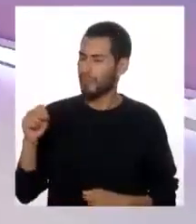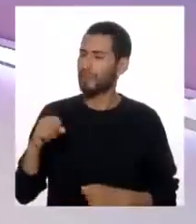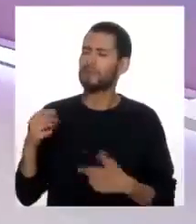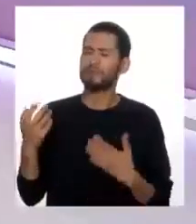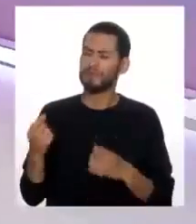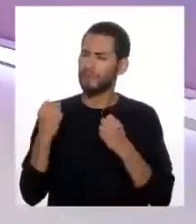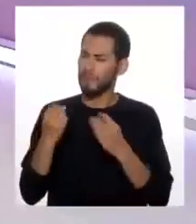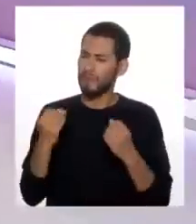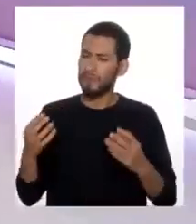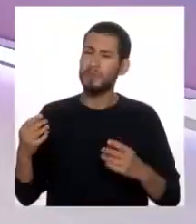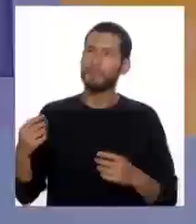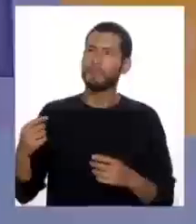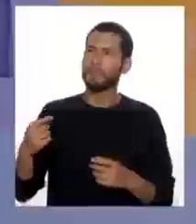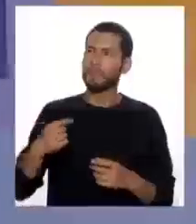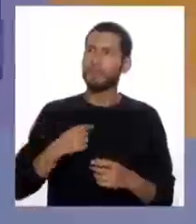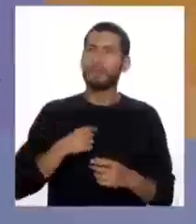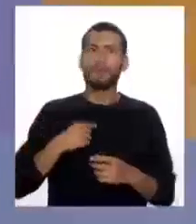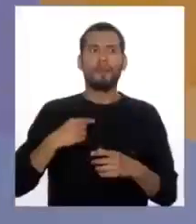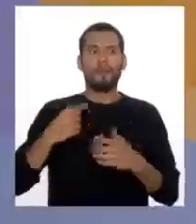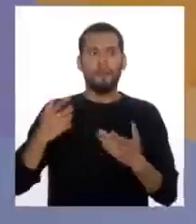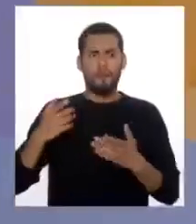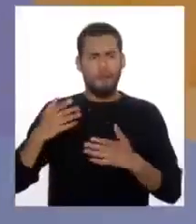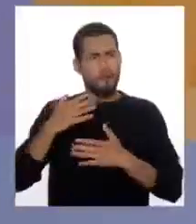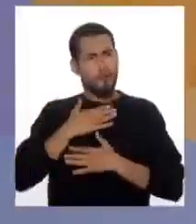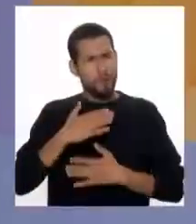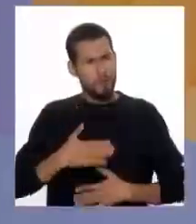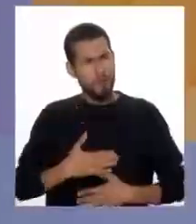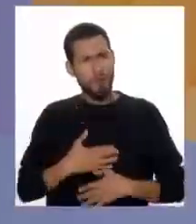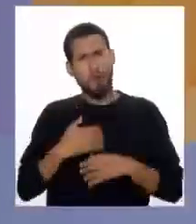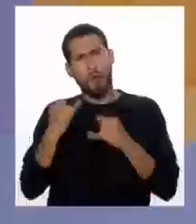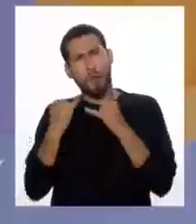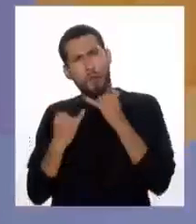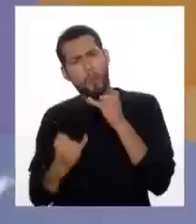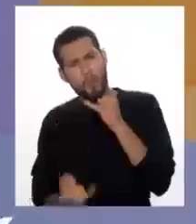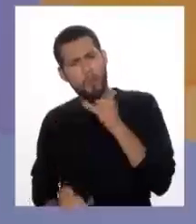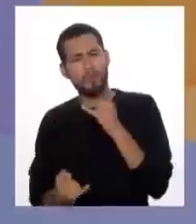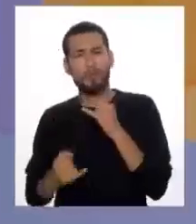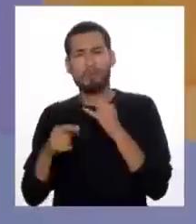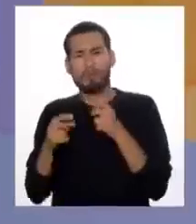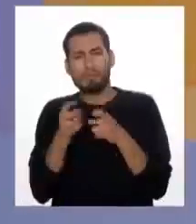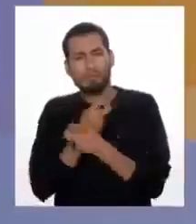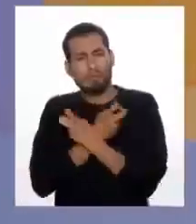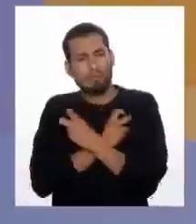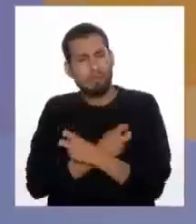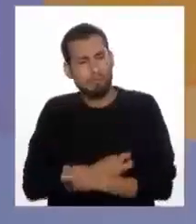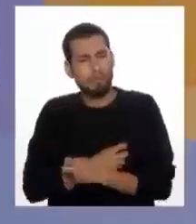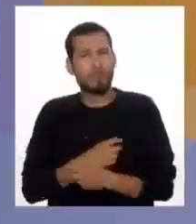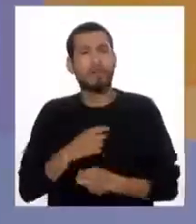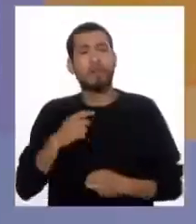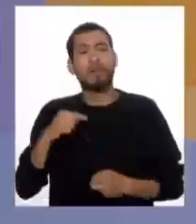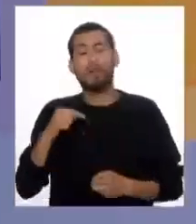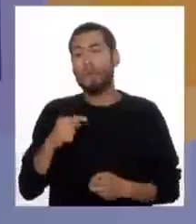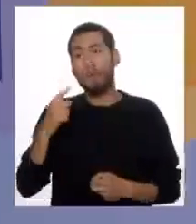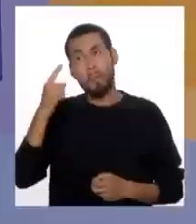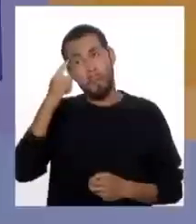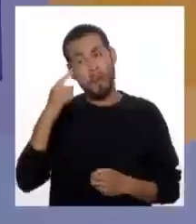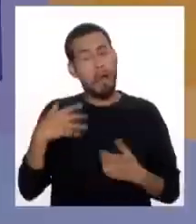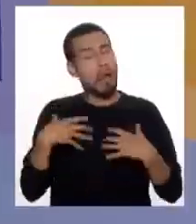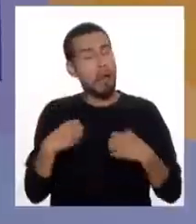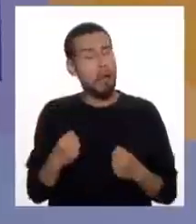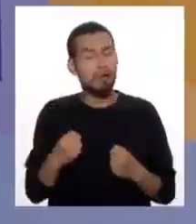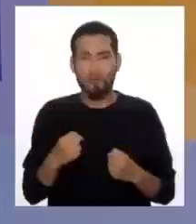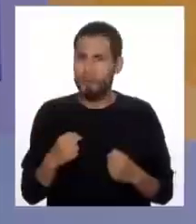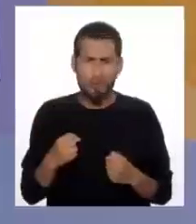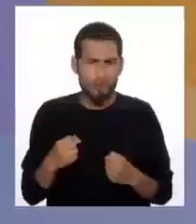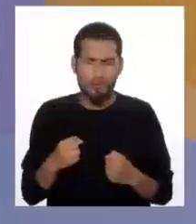Muchas veces hacemos el culto al cuerpo, a la delgadez casi esquelética, y ellos lo creen saludable y estamos